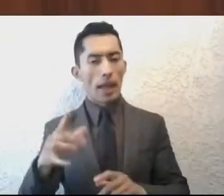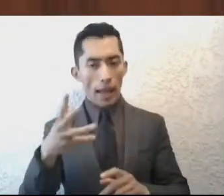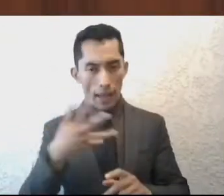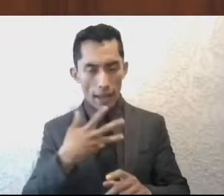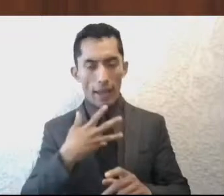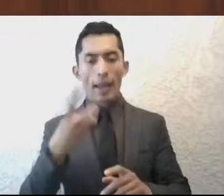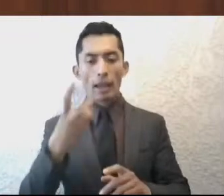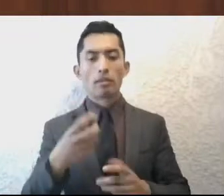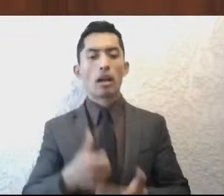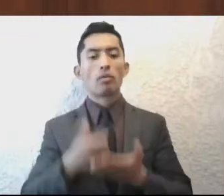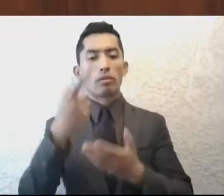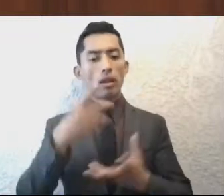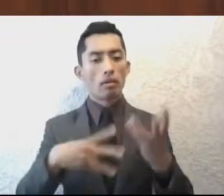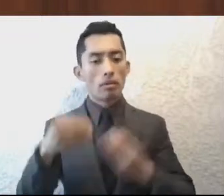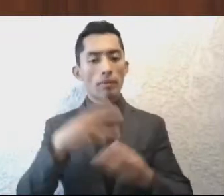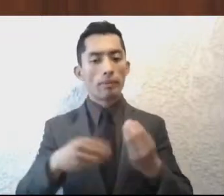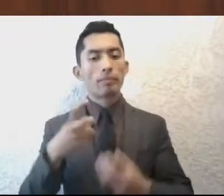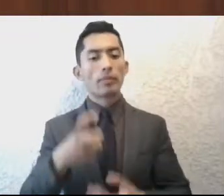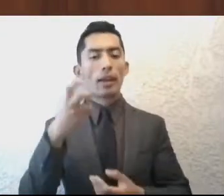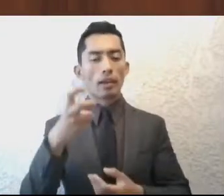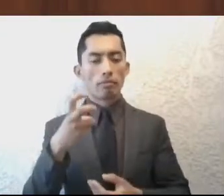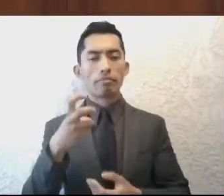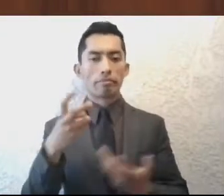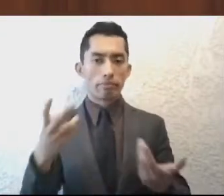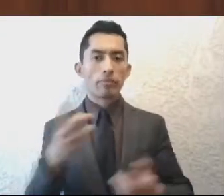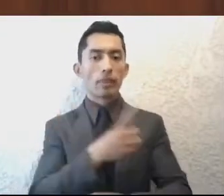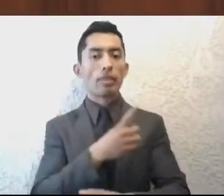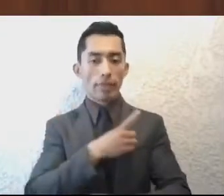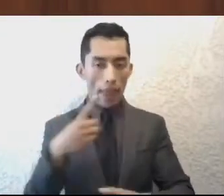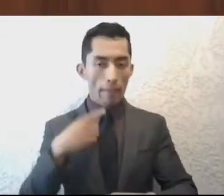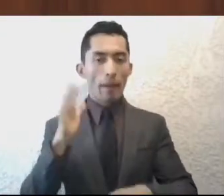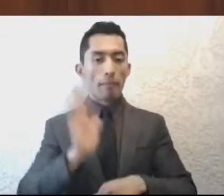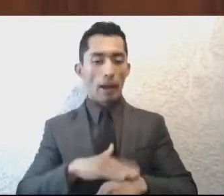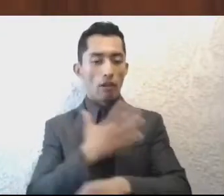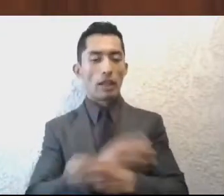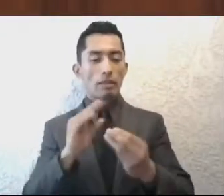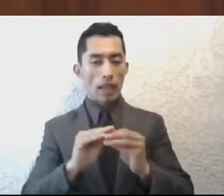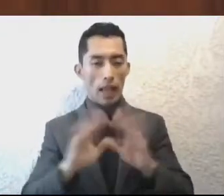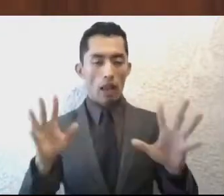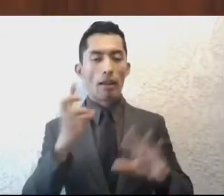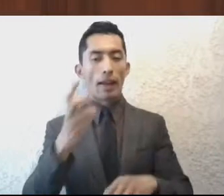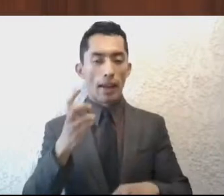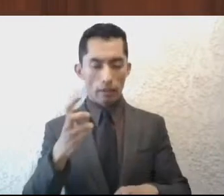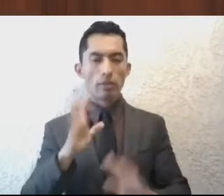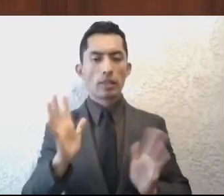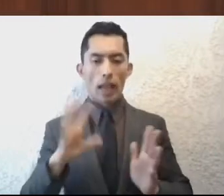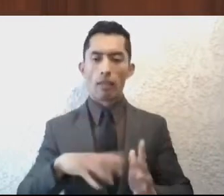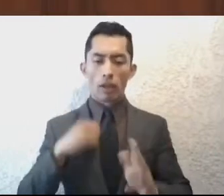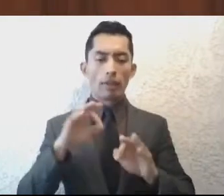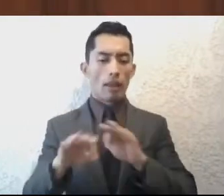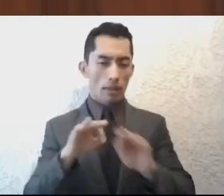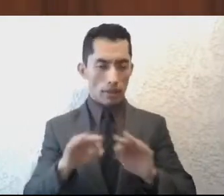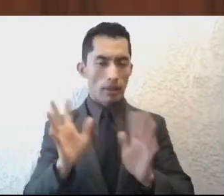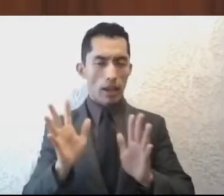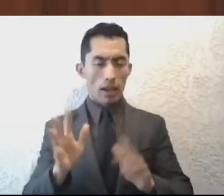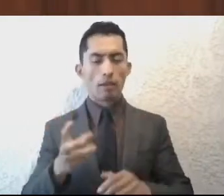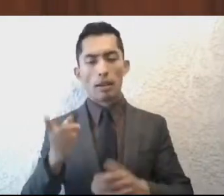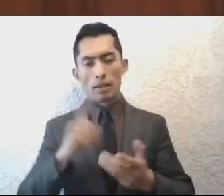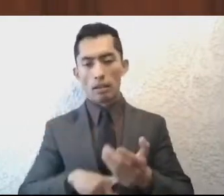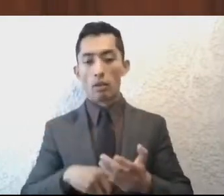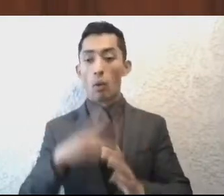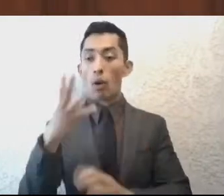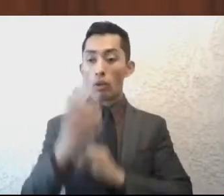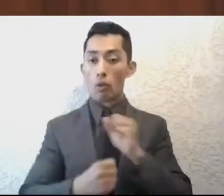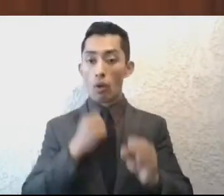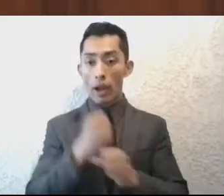de financiamiento tienen que ser mucho más transparentes y me parece que eso es algo en lo que se ha trabajado particularmente en estos cuatro años